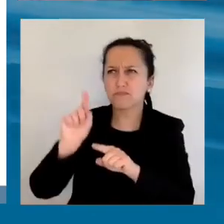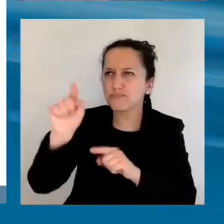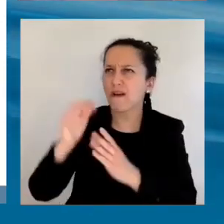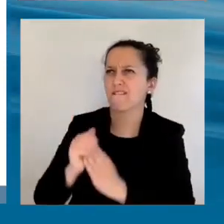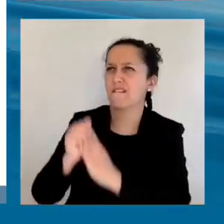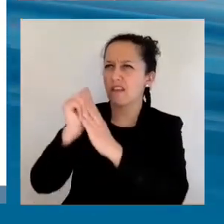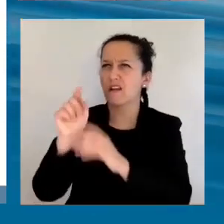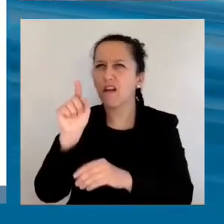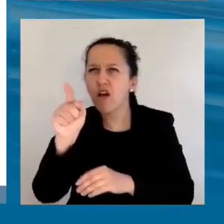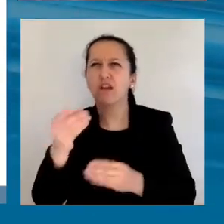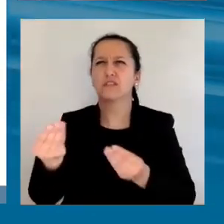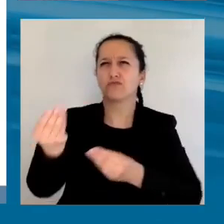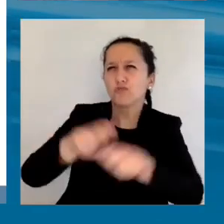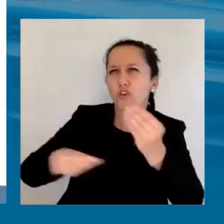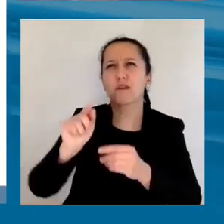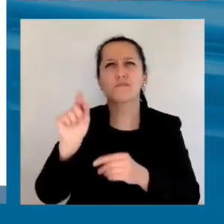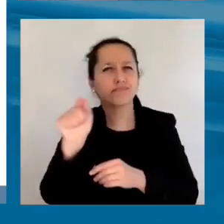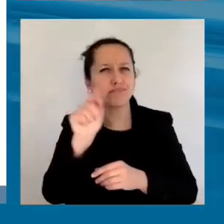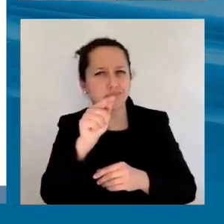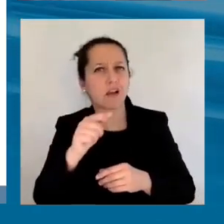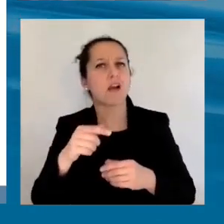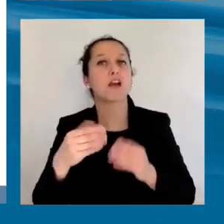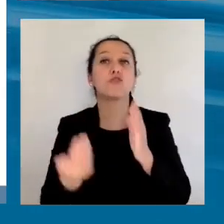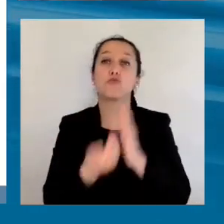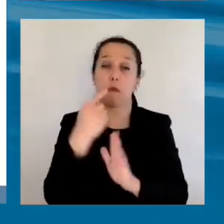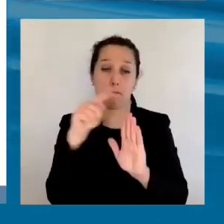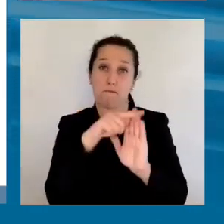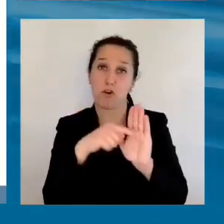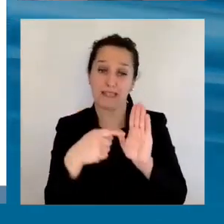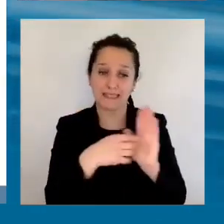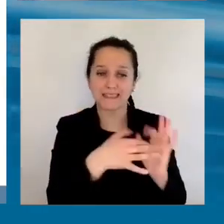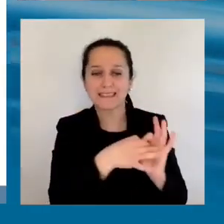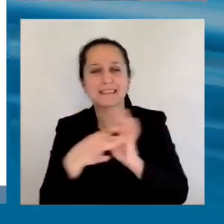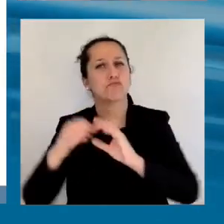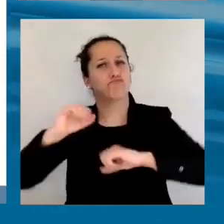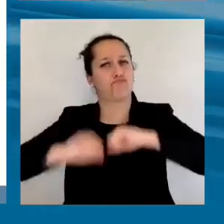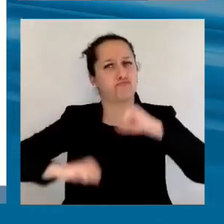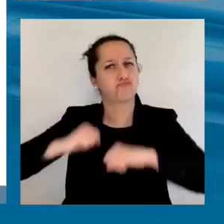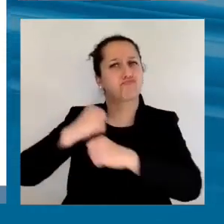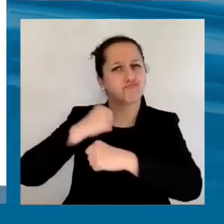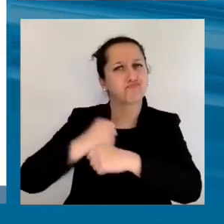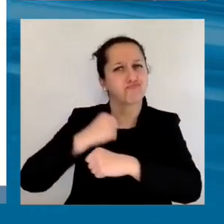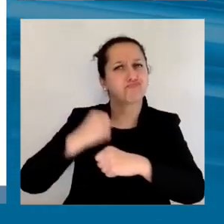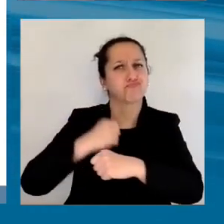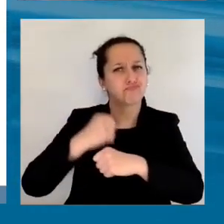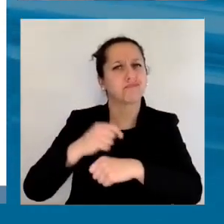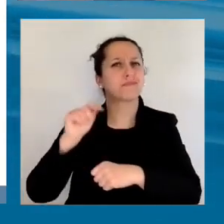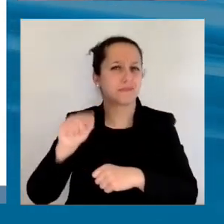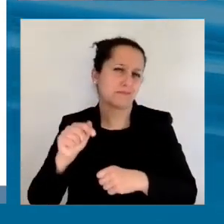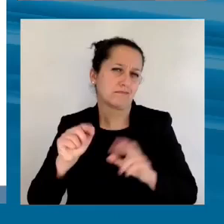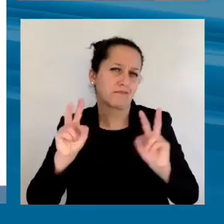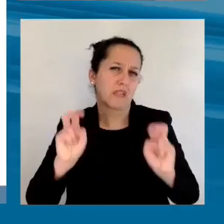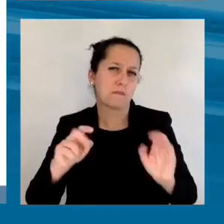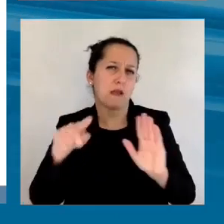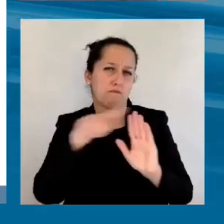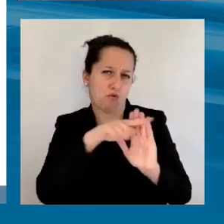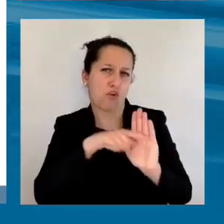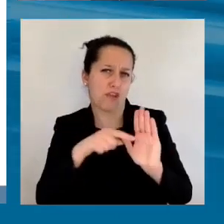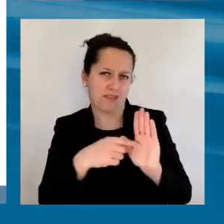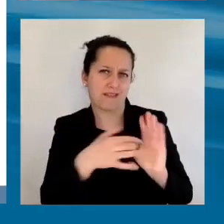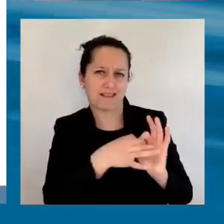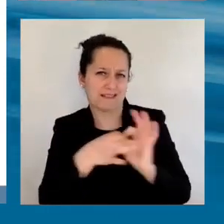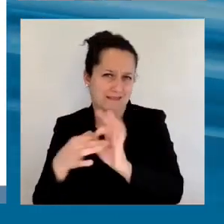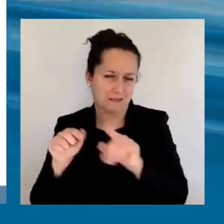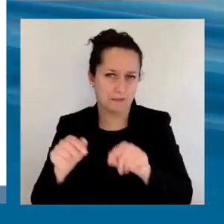este nuevo tipo de políticas industriales, que no son solo políticas industriales, sino de mano pesada, si se quiere, que en algunos